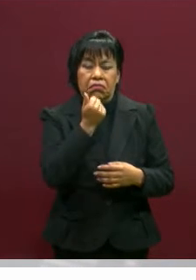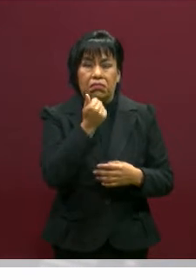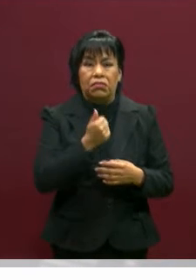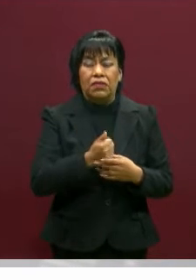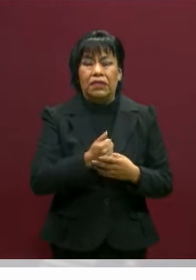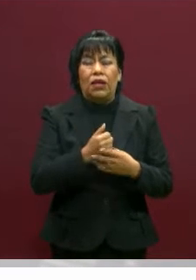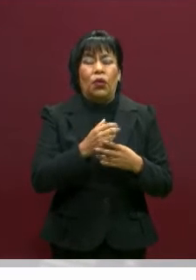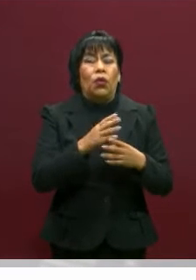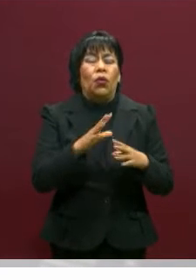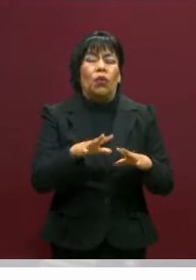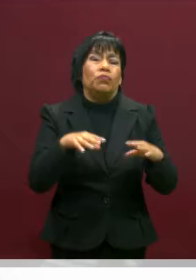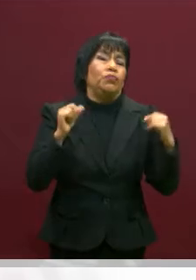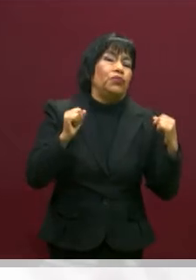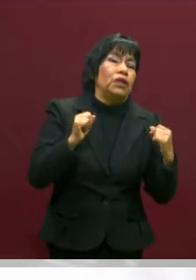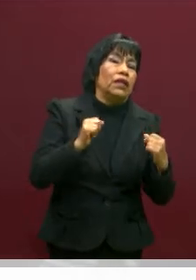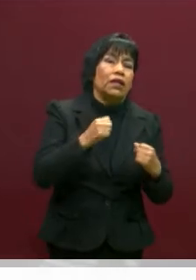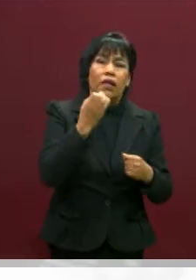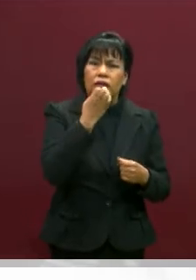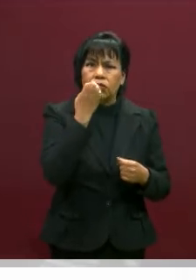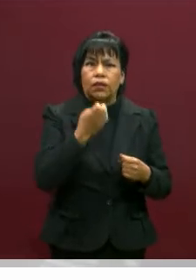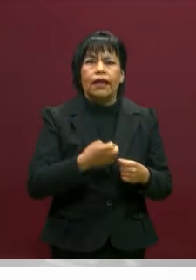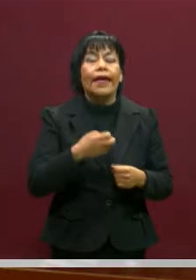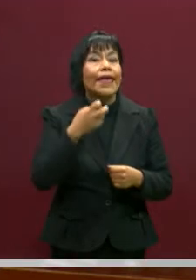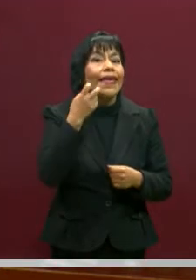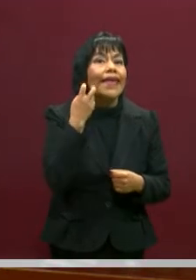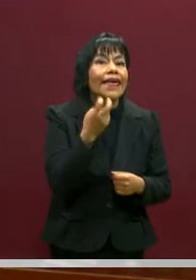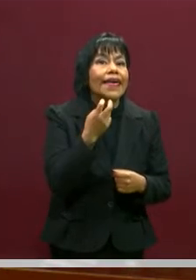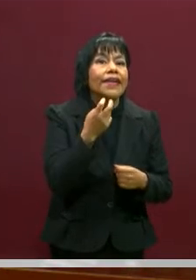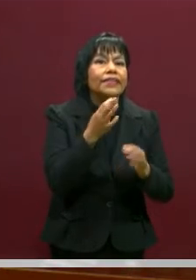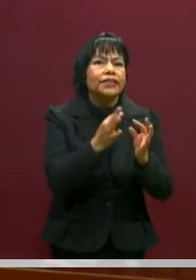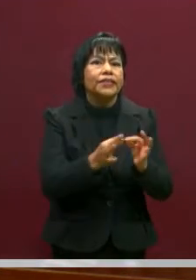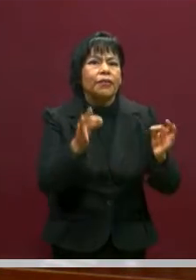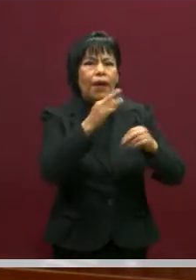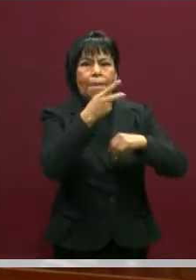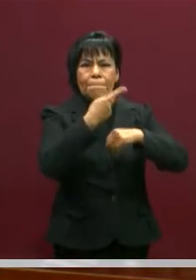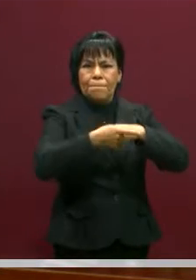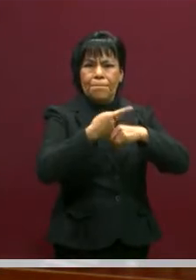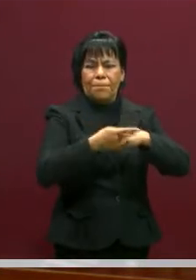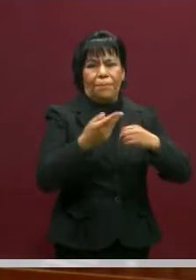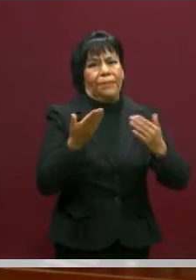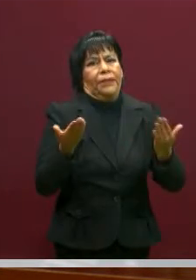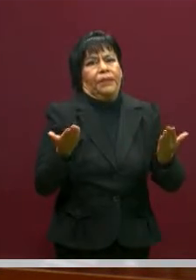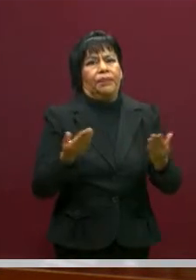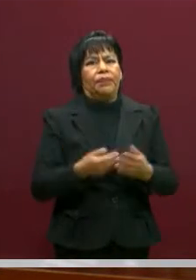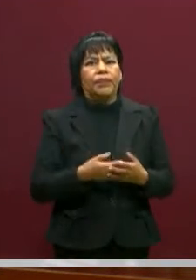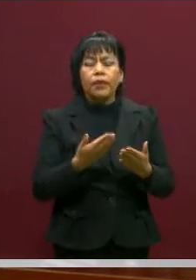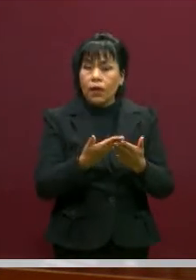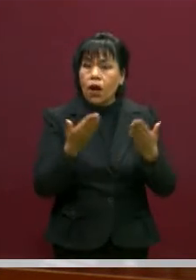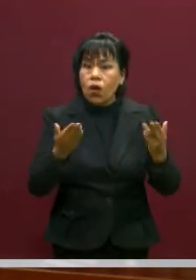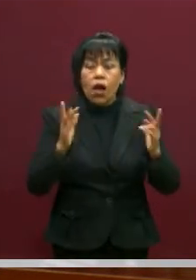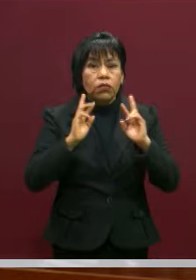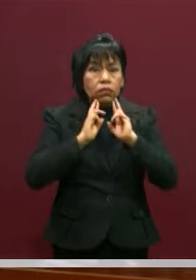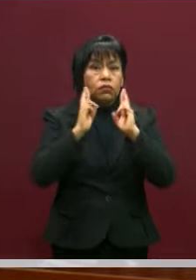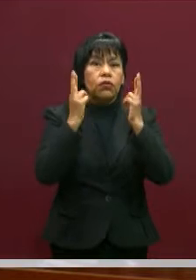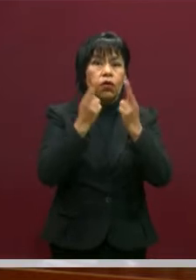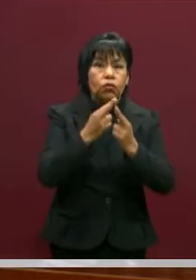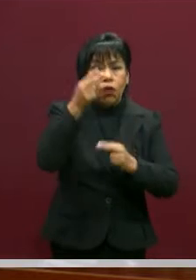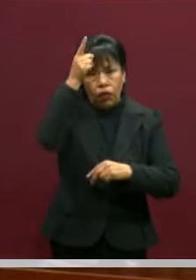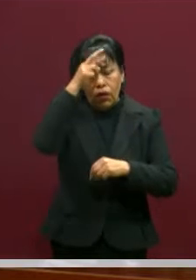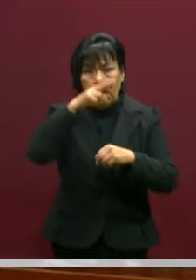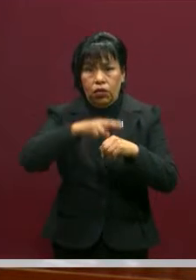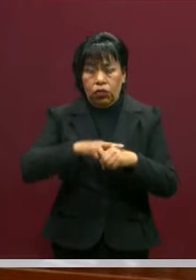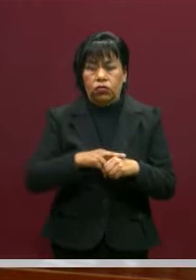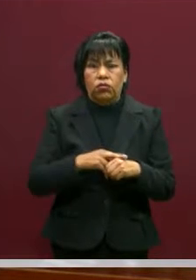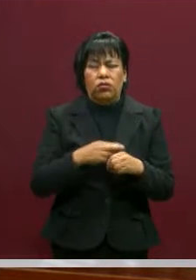la escuela? Eso es lo que está en riesgo. O sea, yo, ahora que tuvimos una reunión con los directores de